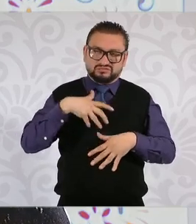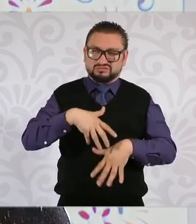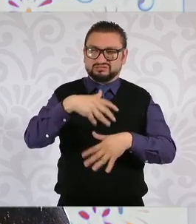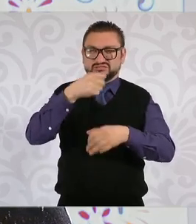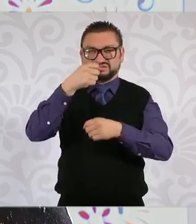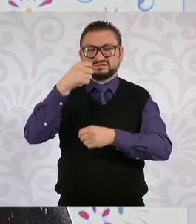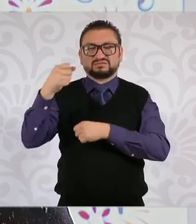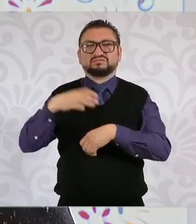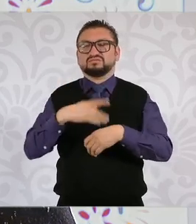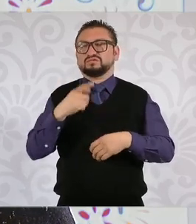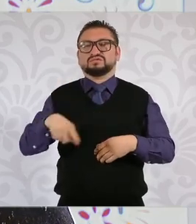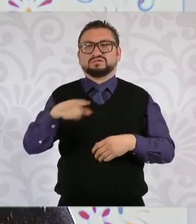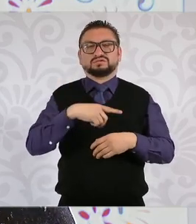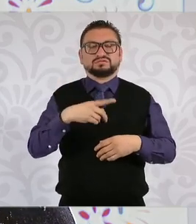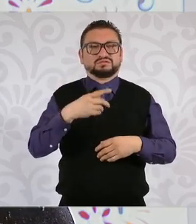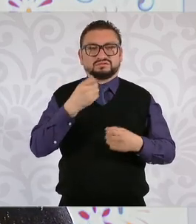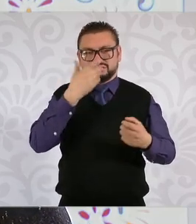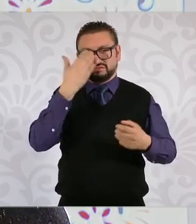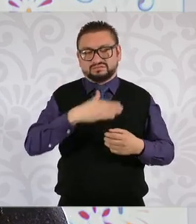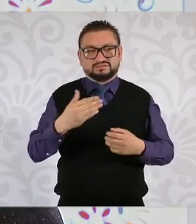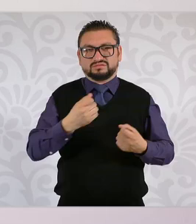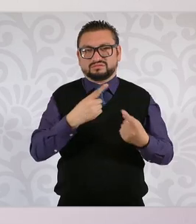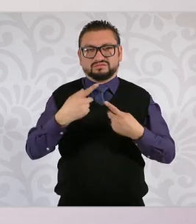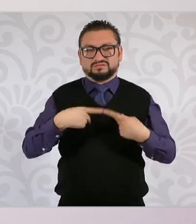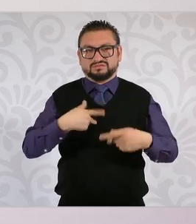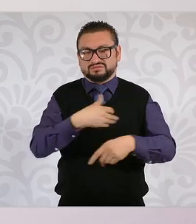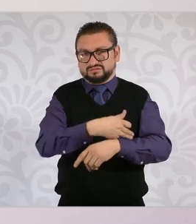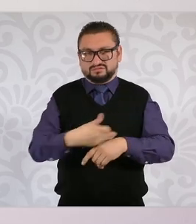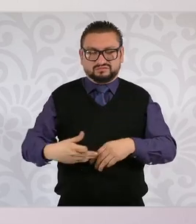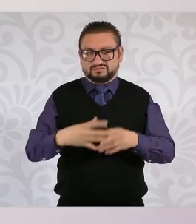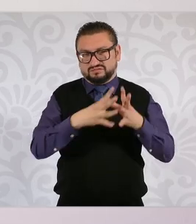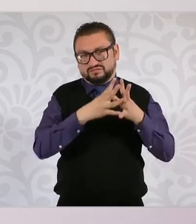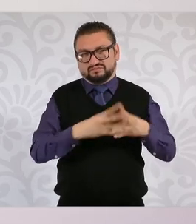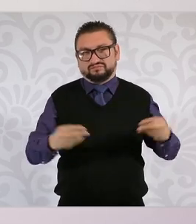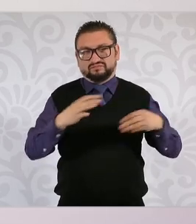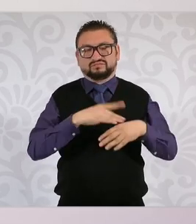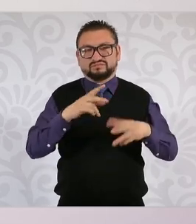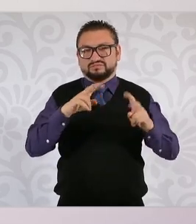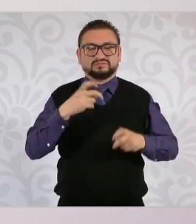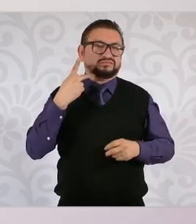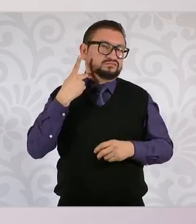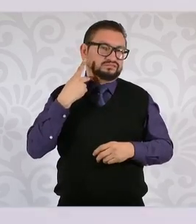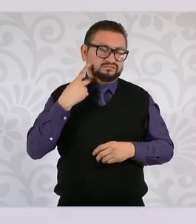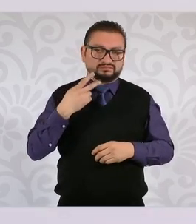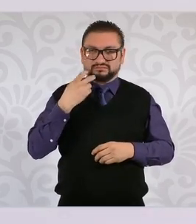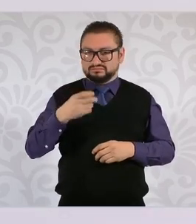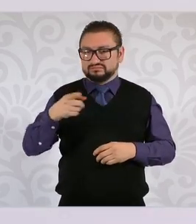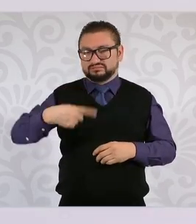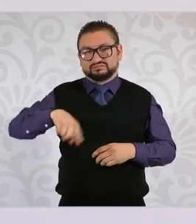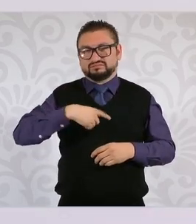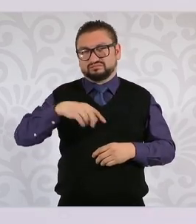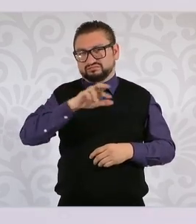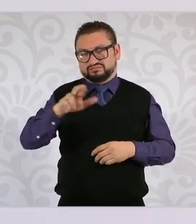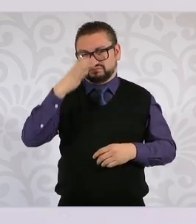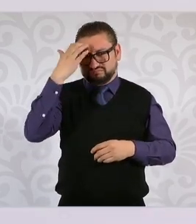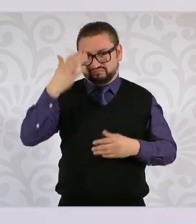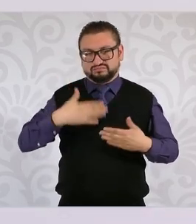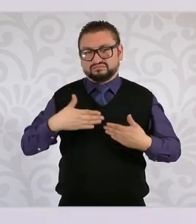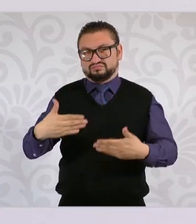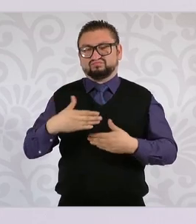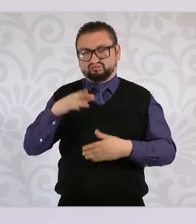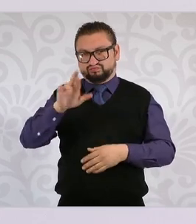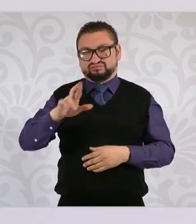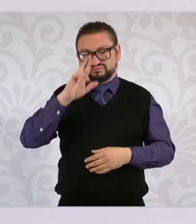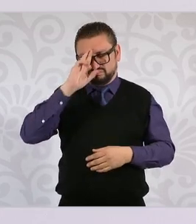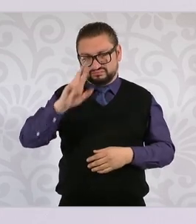de desaparecidos por razones políticas de aquella época. Entonces, pues tiene todo nuestro reconocimiento y respeto,